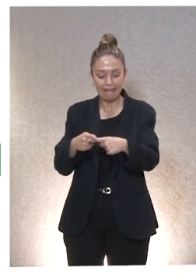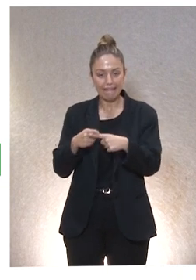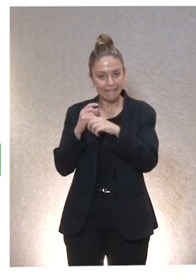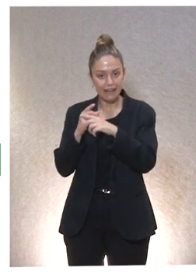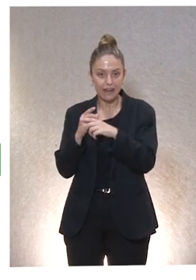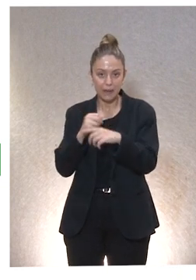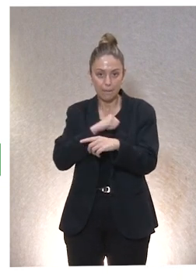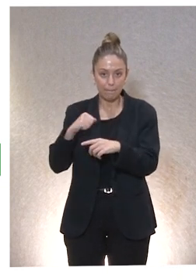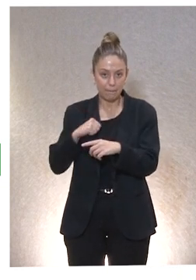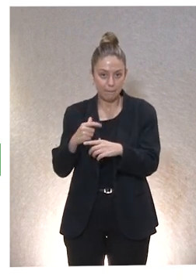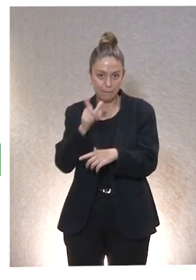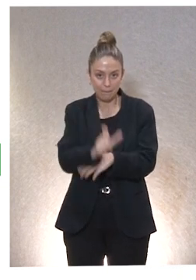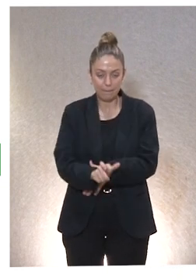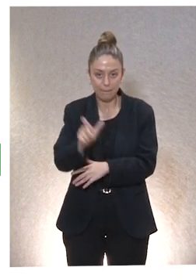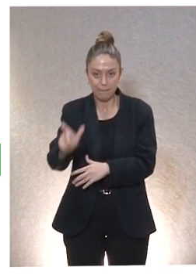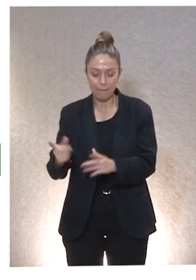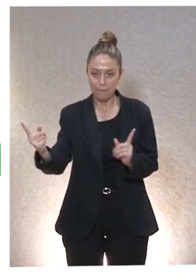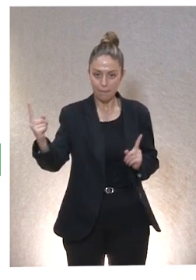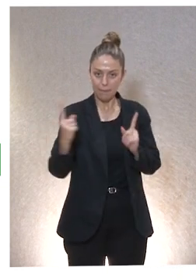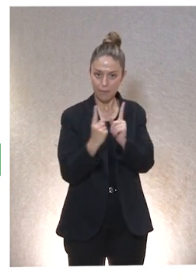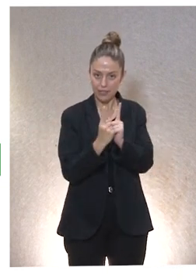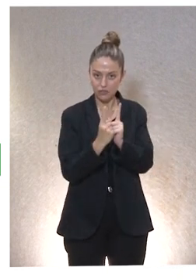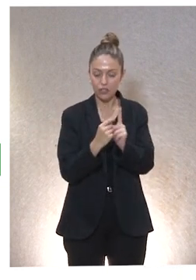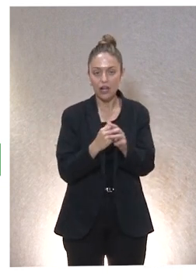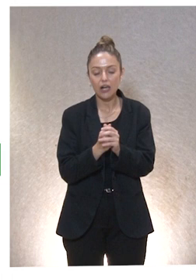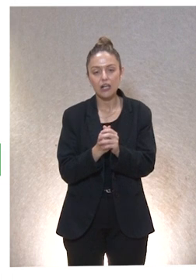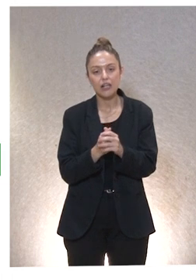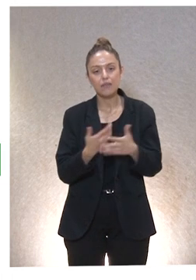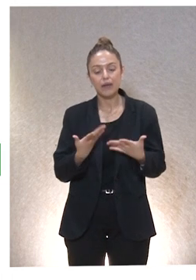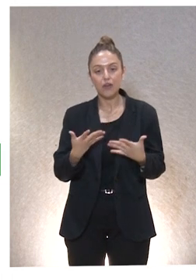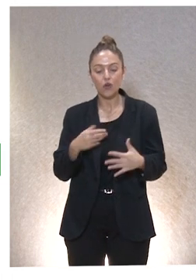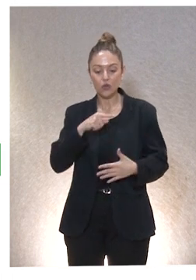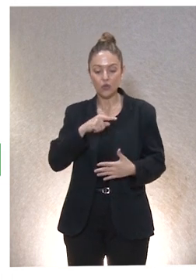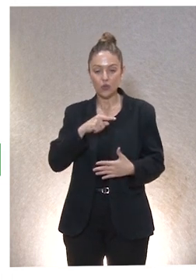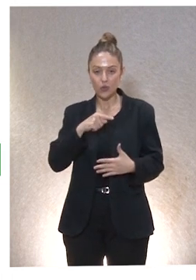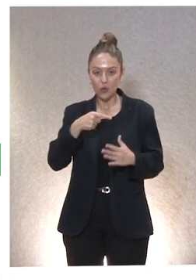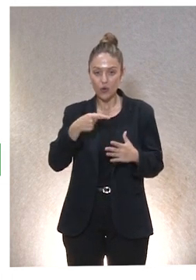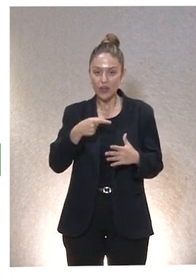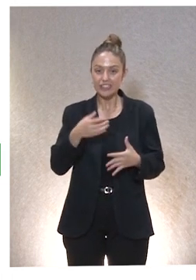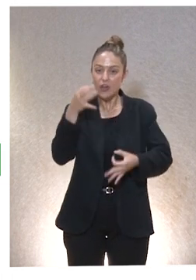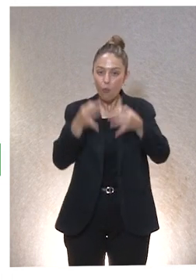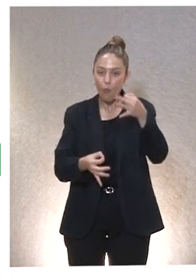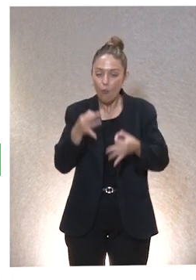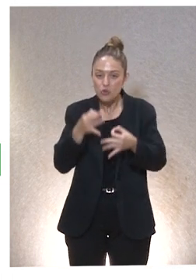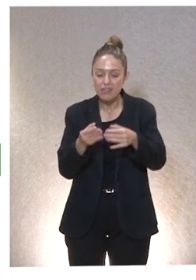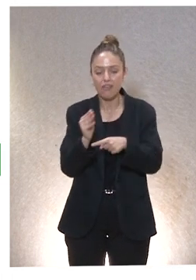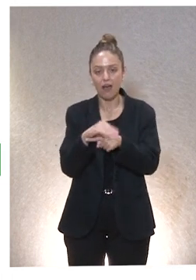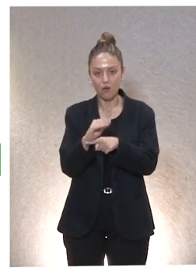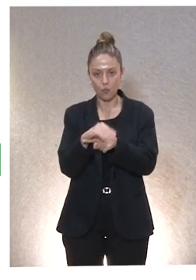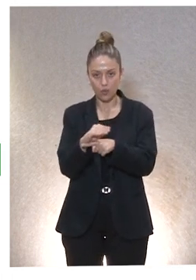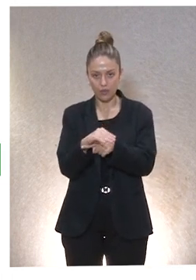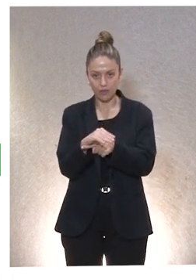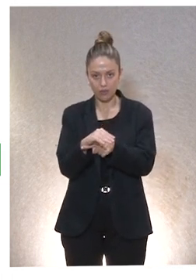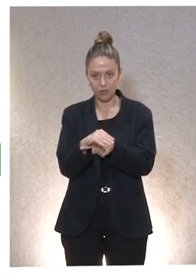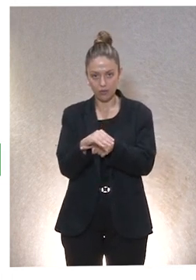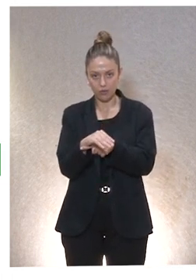El cuidar en sí es relaciones interpersonales, pero el trasfondo de apoyo es la justicia en los cuidados. Desde